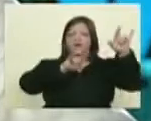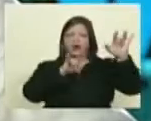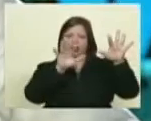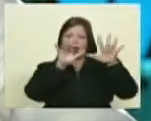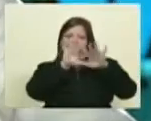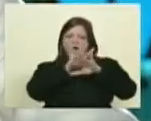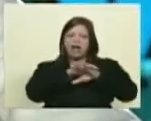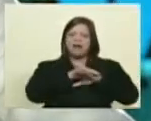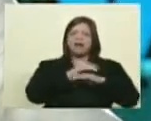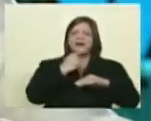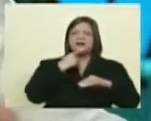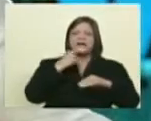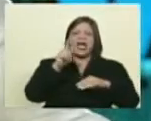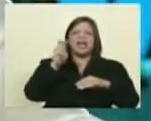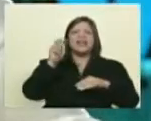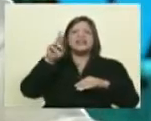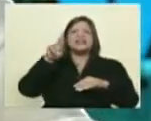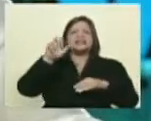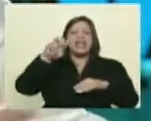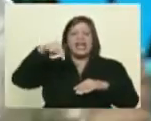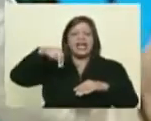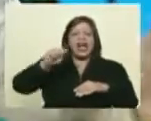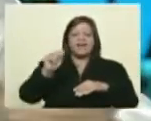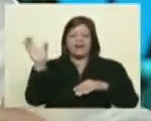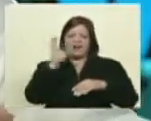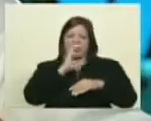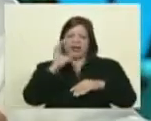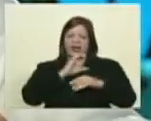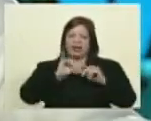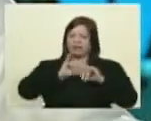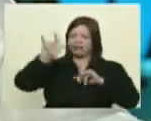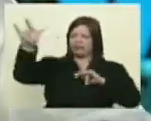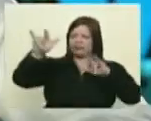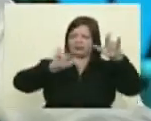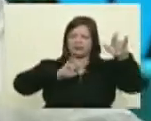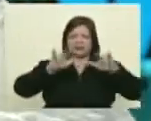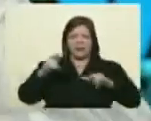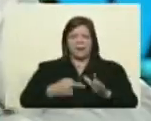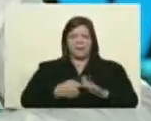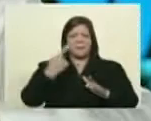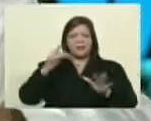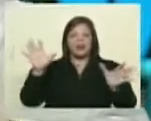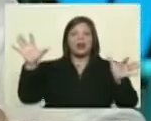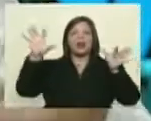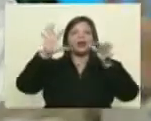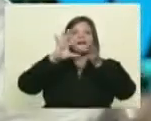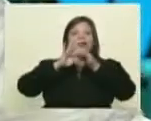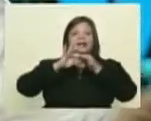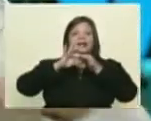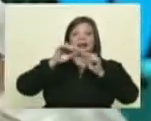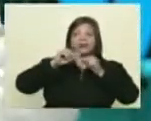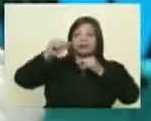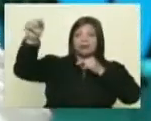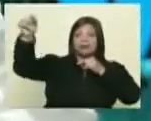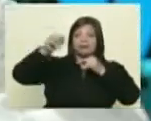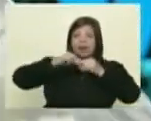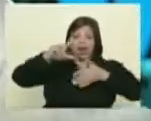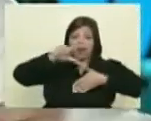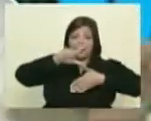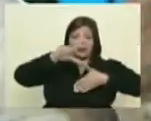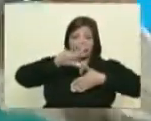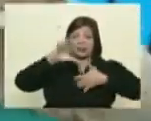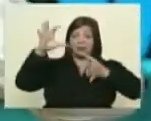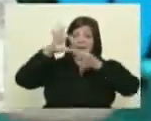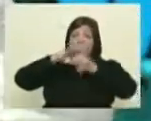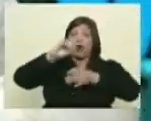entre Teherán y Caracas es muy interesante porque era la primera vez que teníamos un vuelo que unía a dos partes de la periferia, ¿no? América Latina con